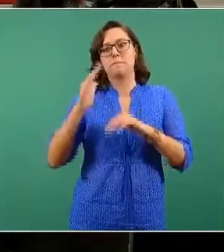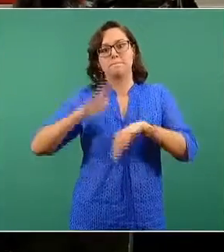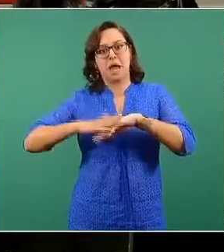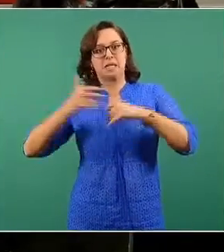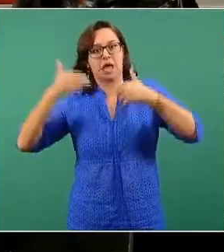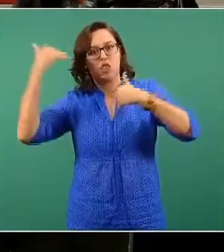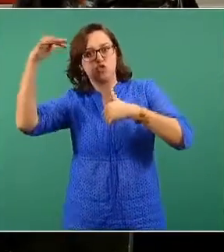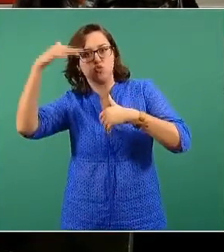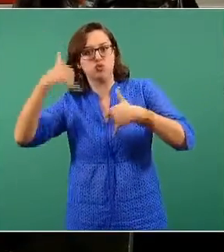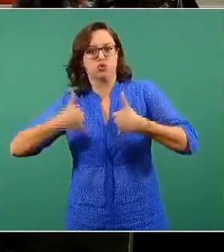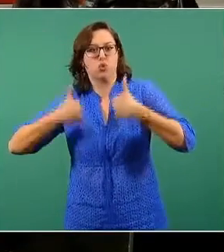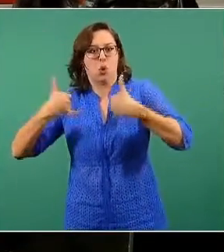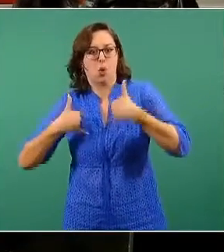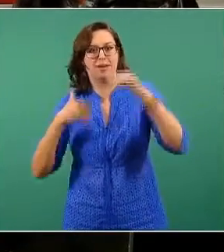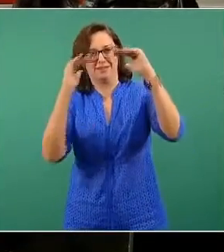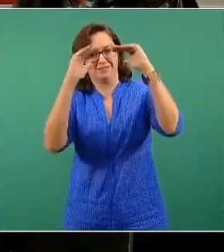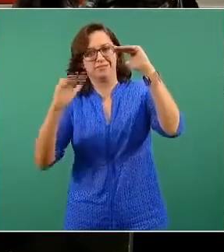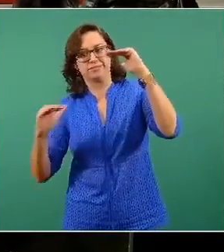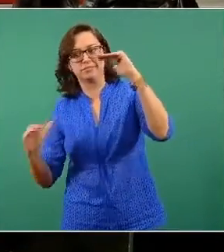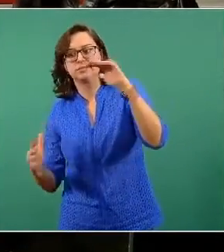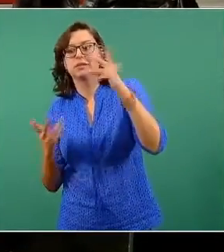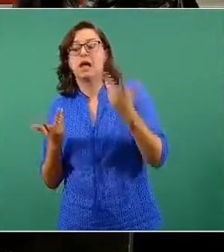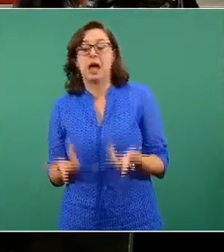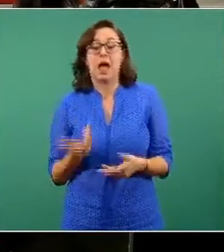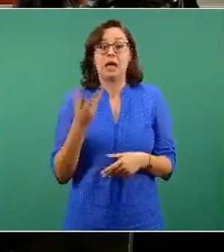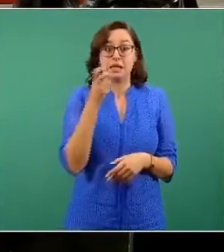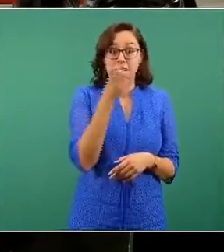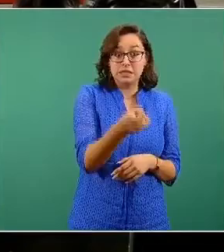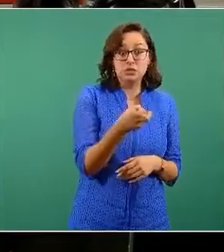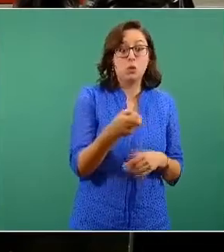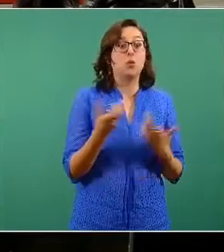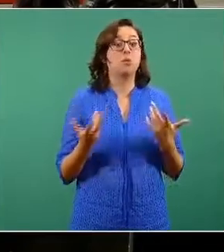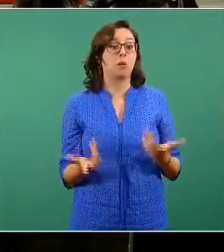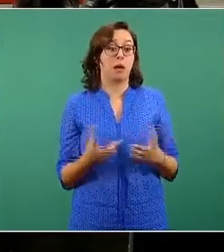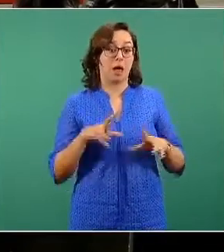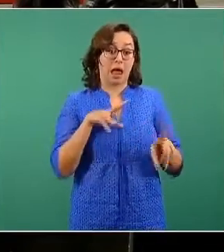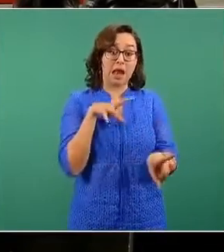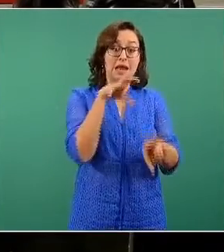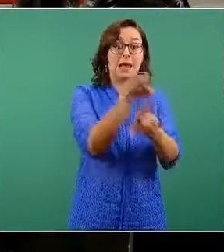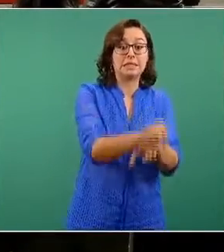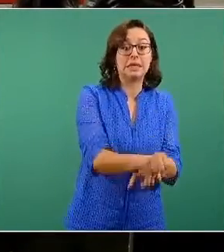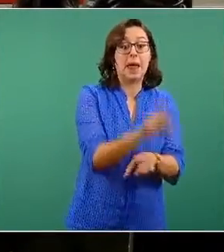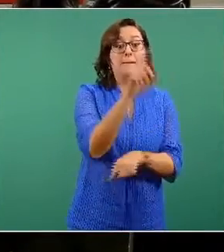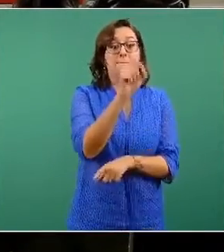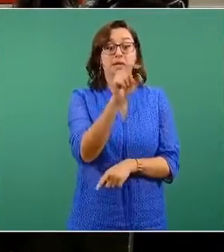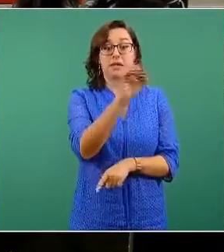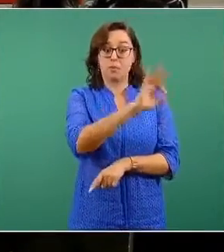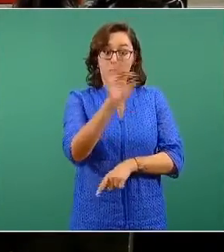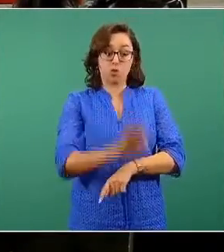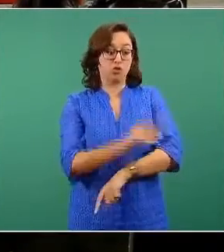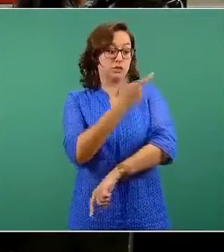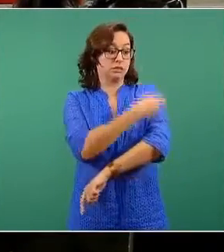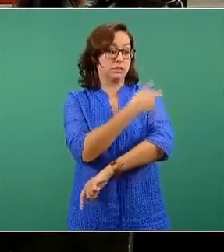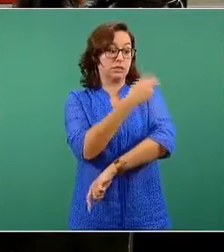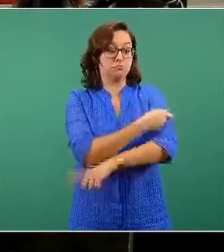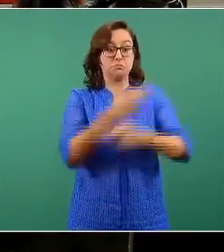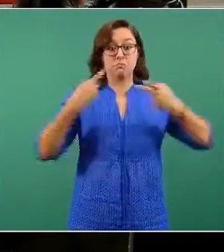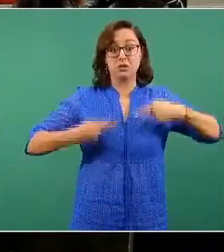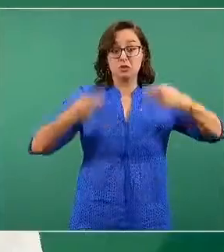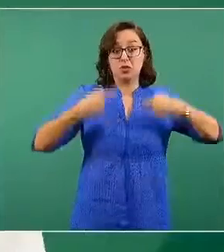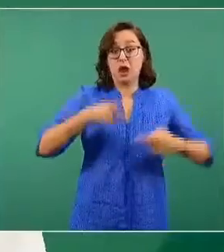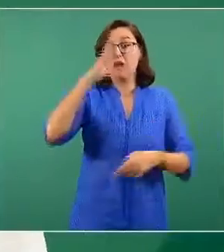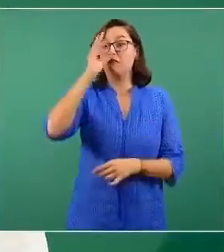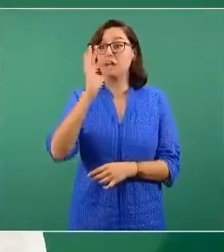al 20 por ciento de cobertura de la población, habremos logrado reducir 80 por ciento la mortalidad